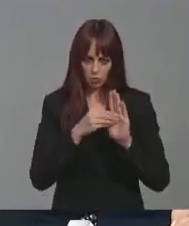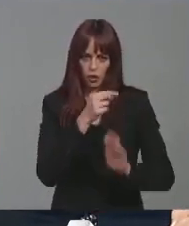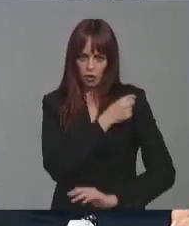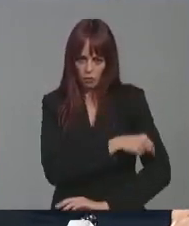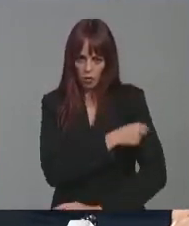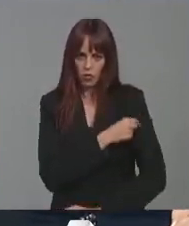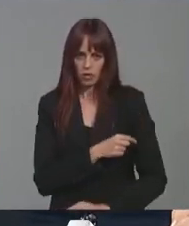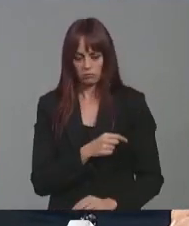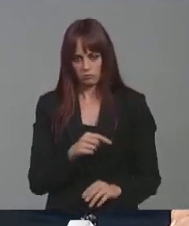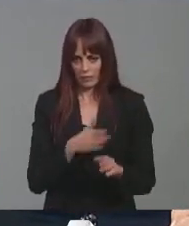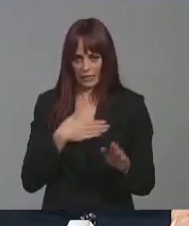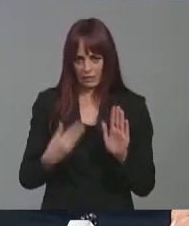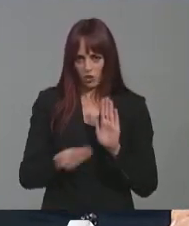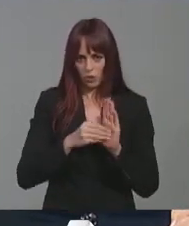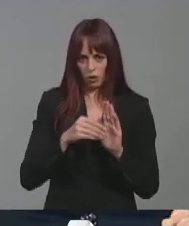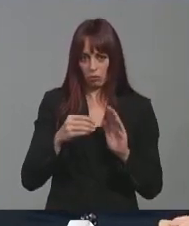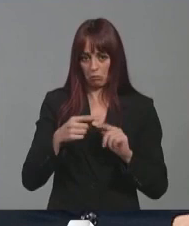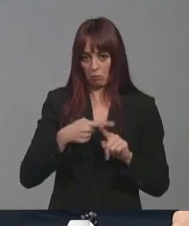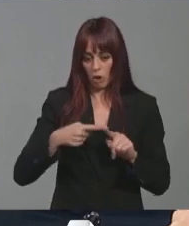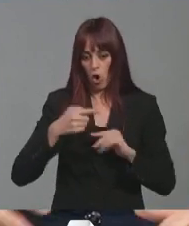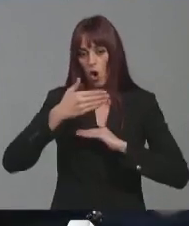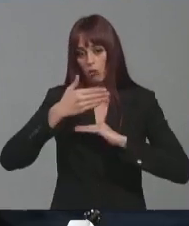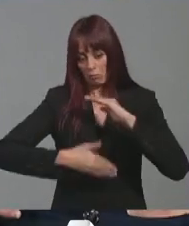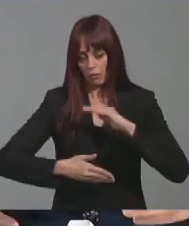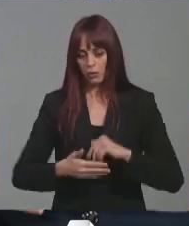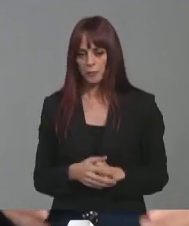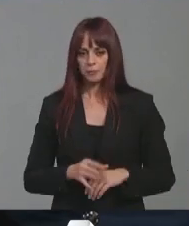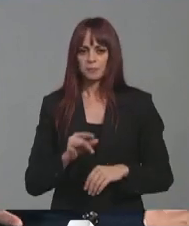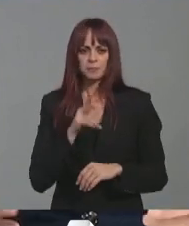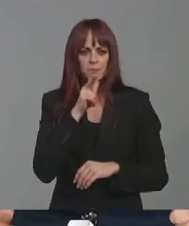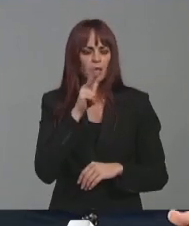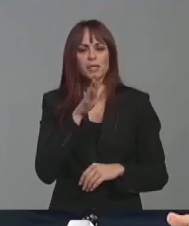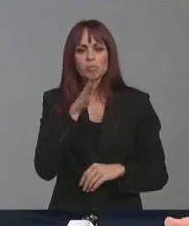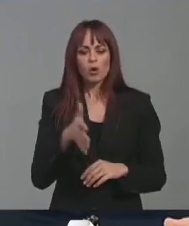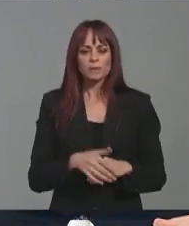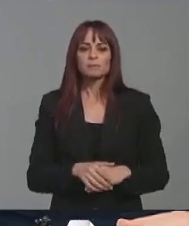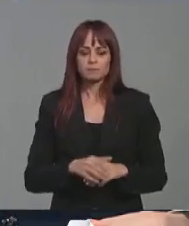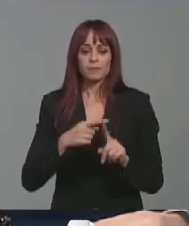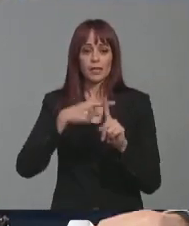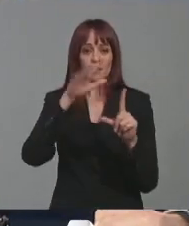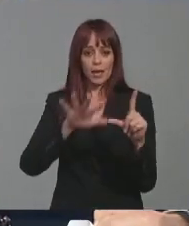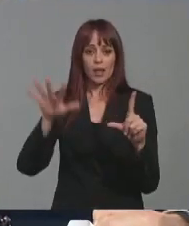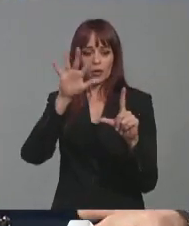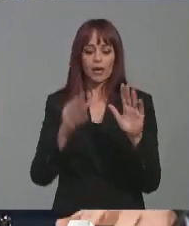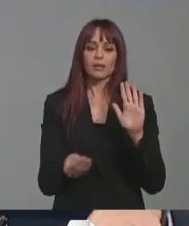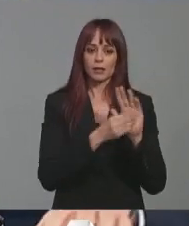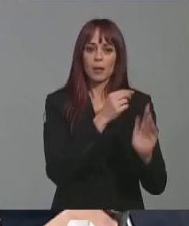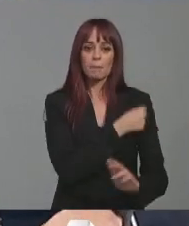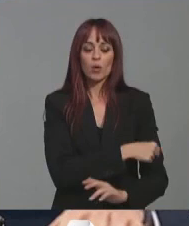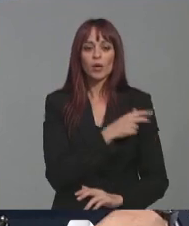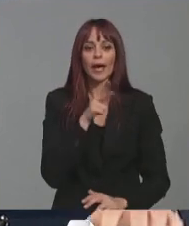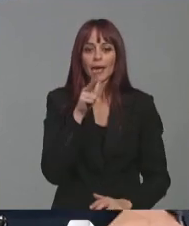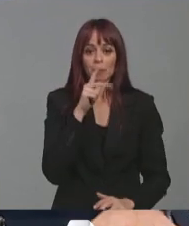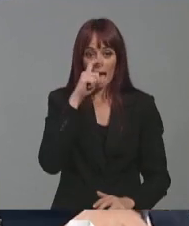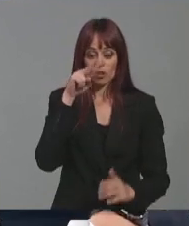corto medio plazo. Así es. ¿Por qué el herpes? Bueno fuimos de los primeros también a nivel nacional de incorporar esta vacuna. Este año en